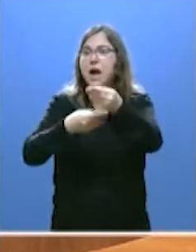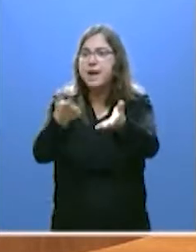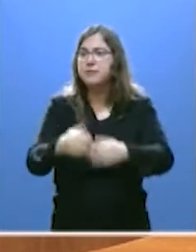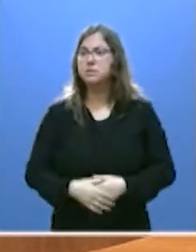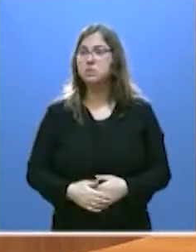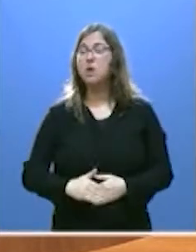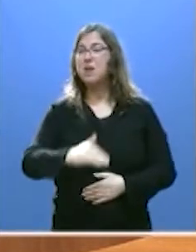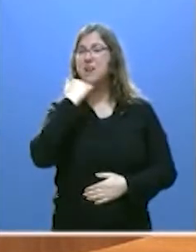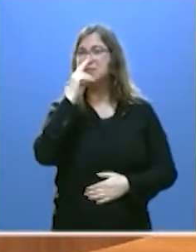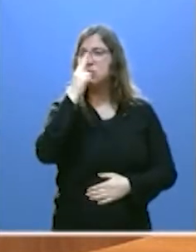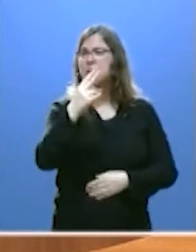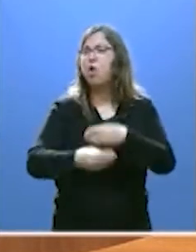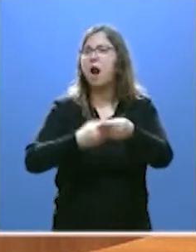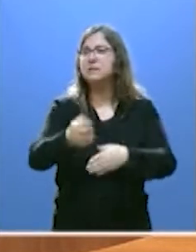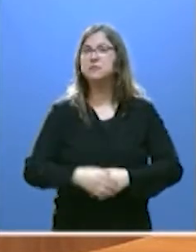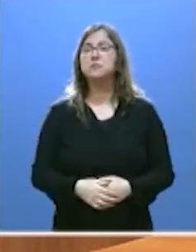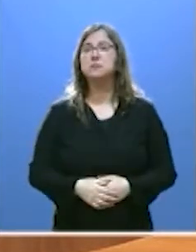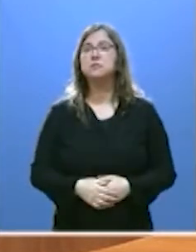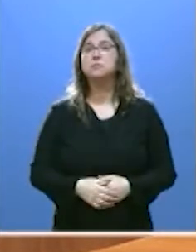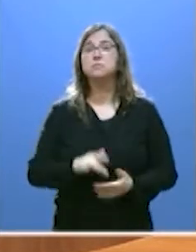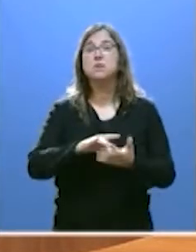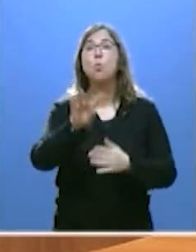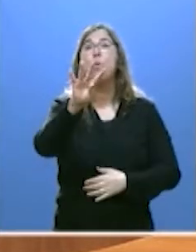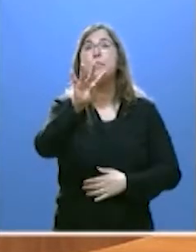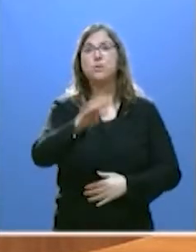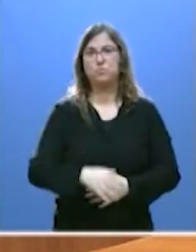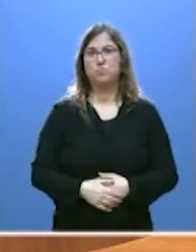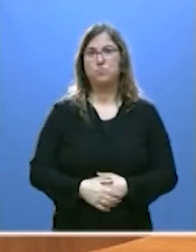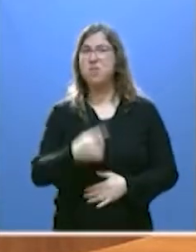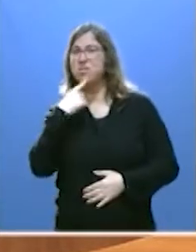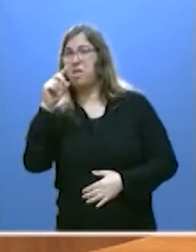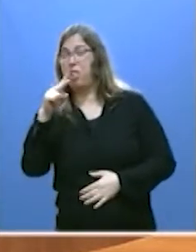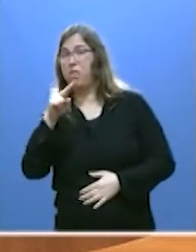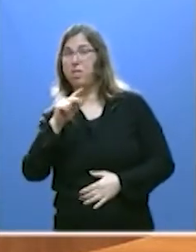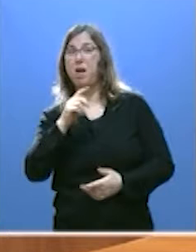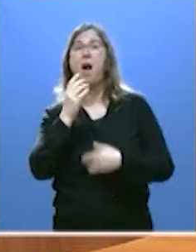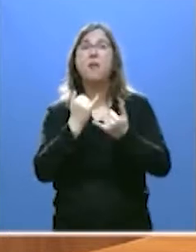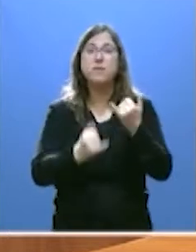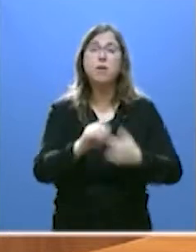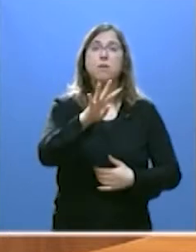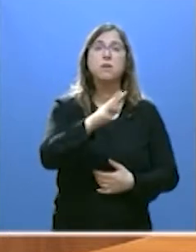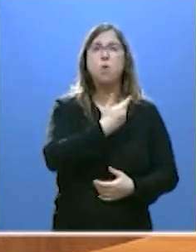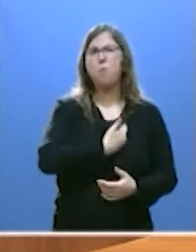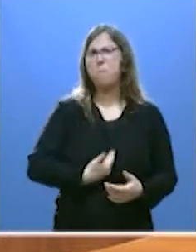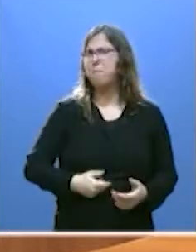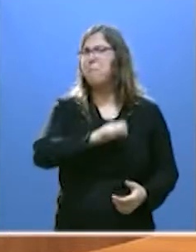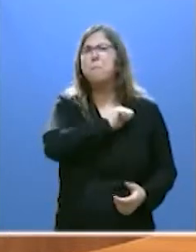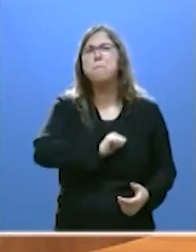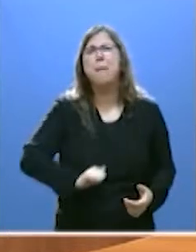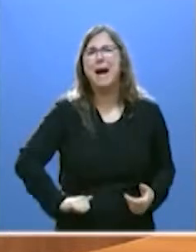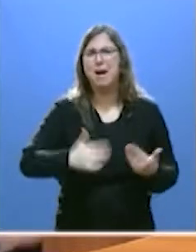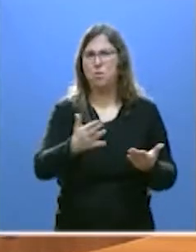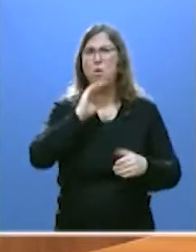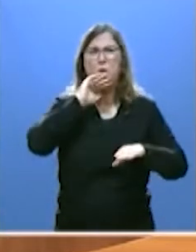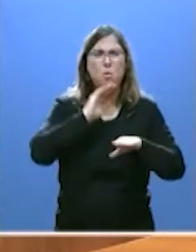en estos casi dos años? Han llegado a cuatro. Han vagueado. No cumplen su programa ni